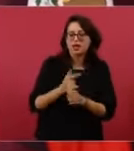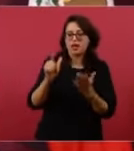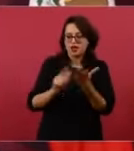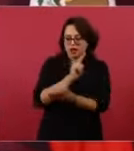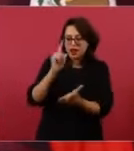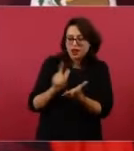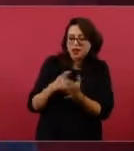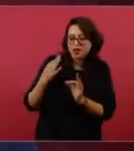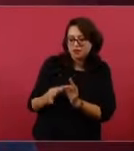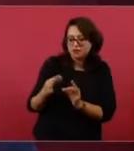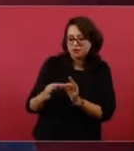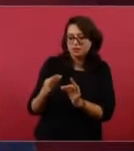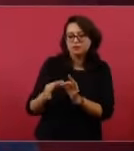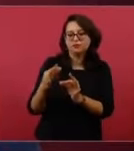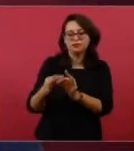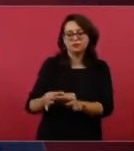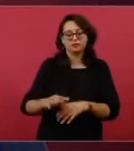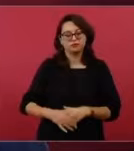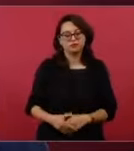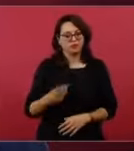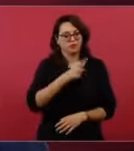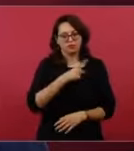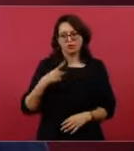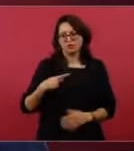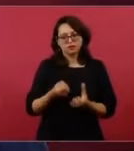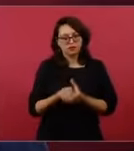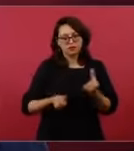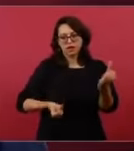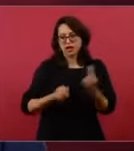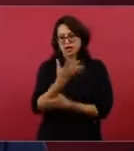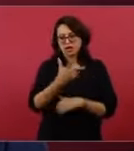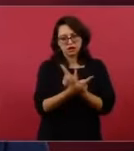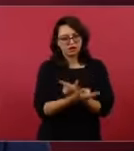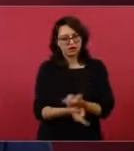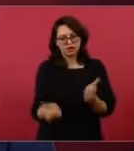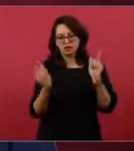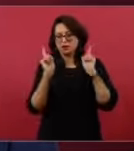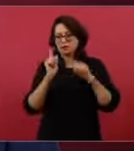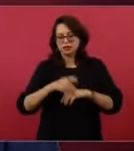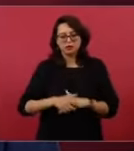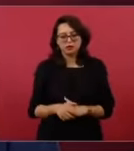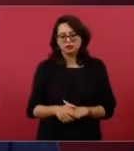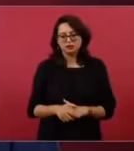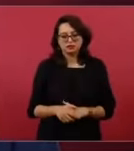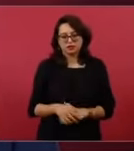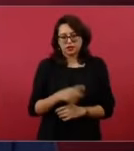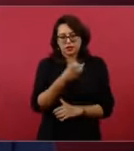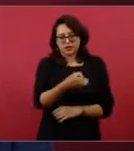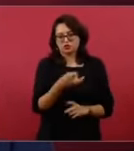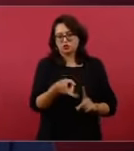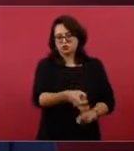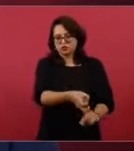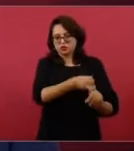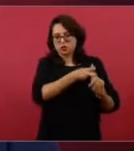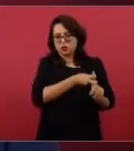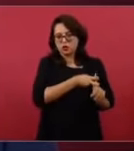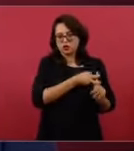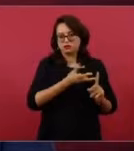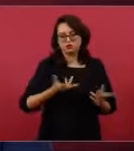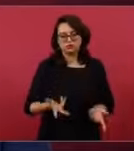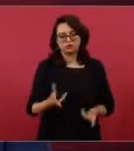Pero tienen que liberar a los que tienen secuestrado